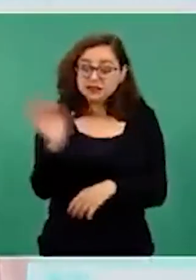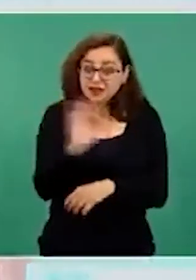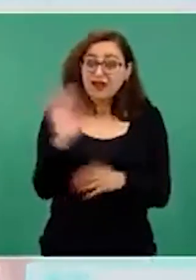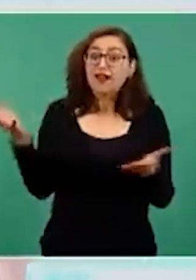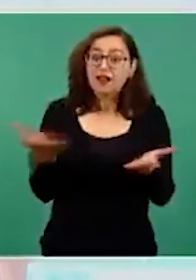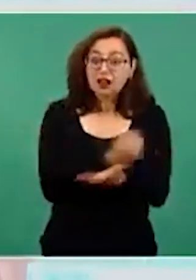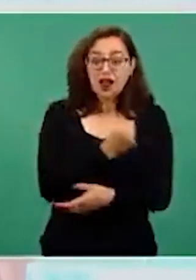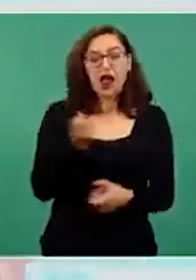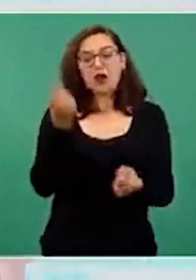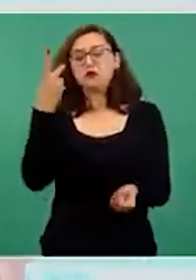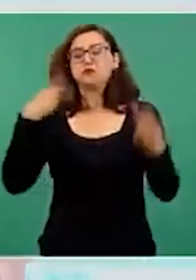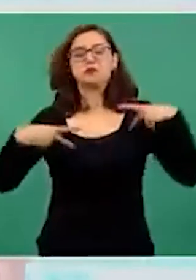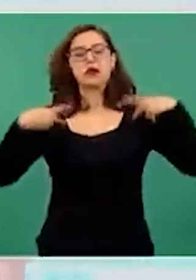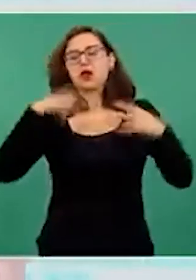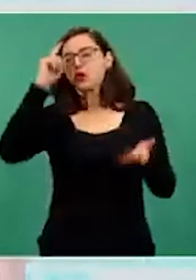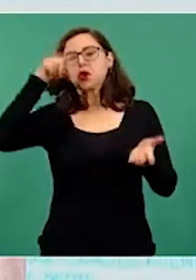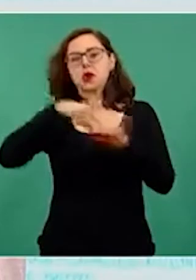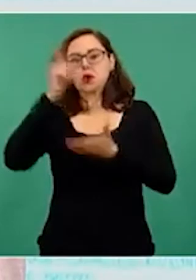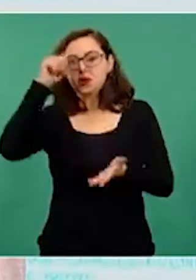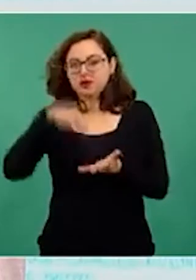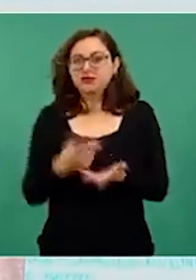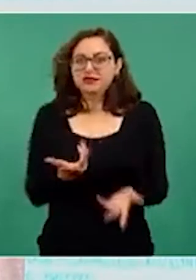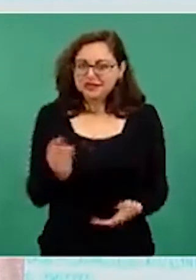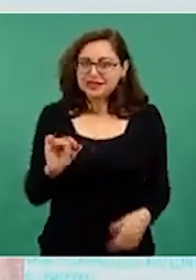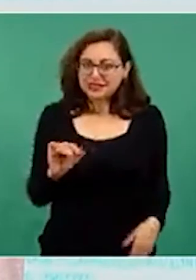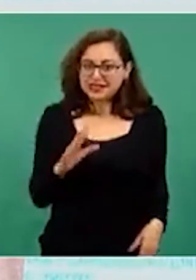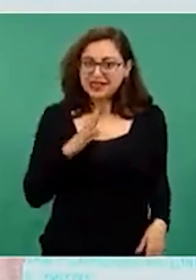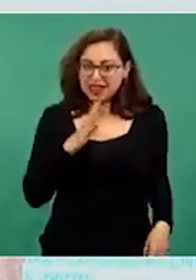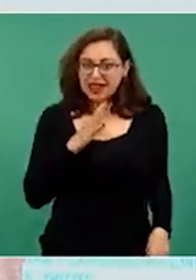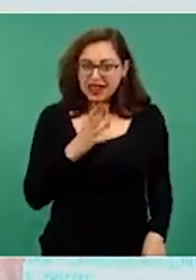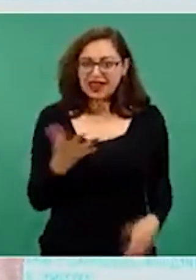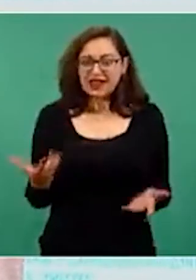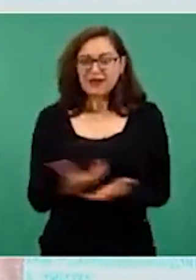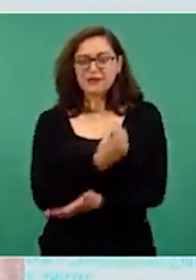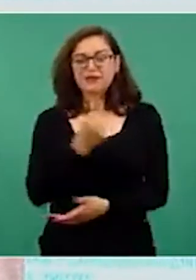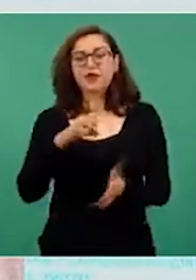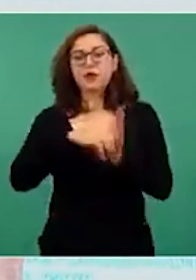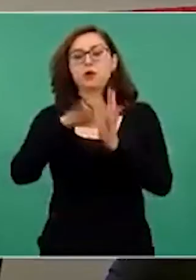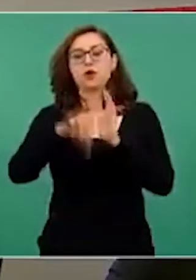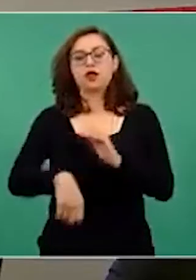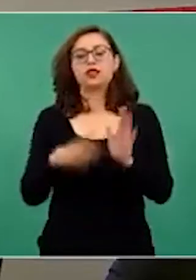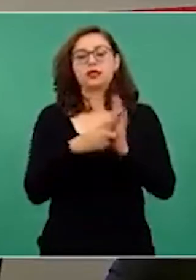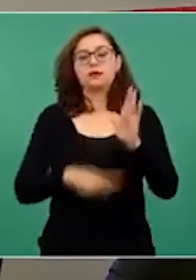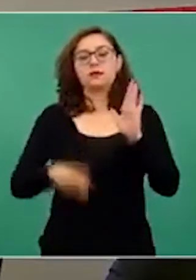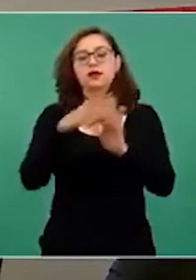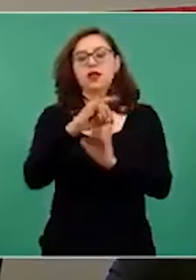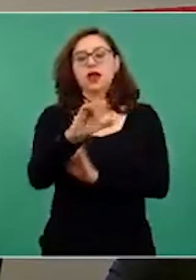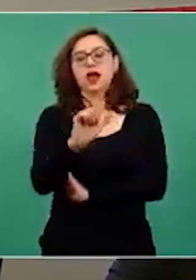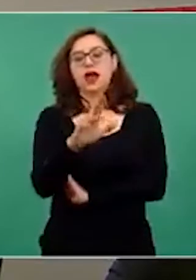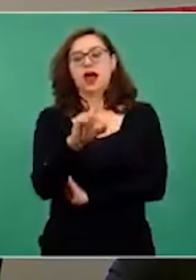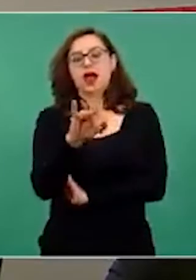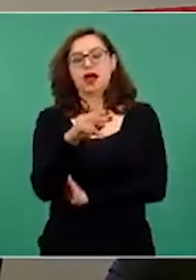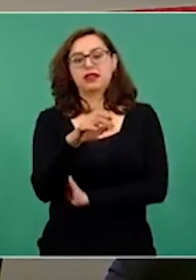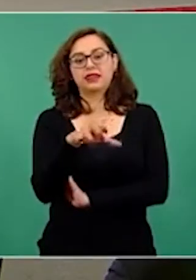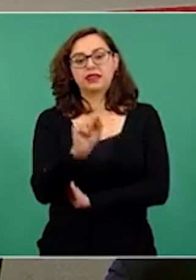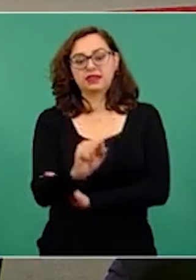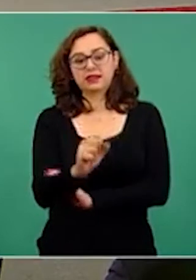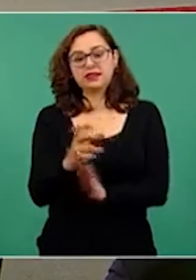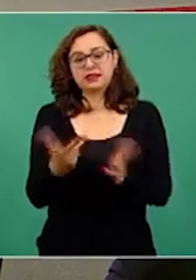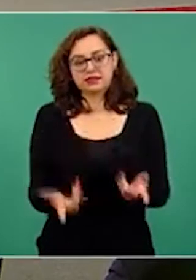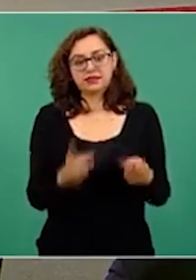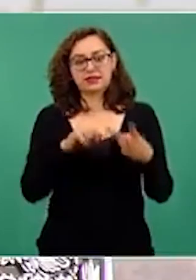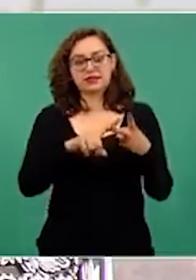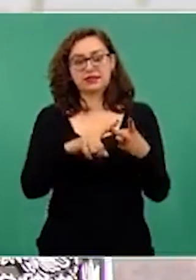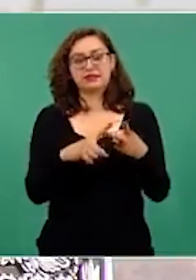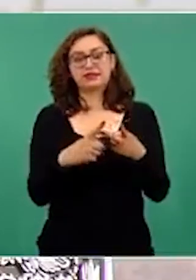premiados. Y nos referimos al departamento de jardines de la montaña en Tlalpan, que se vendió en la colonia Cuauhtémoc, a la